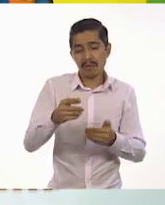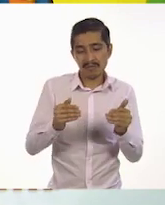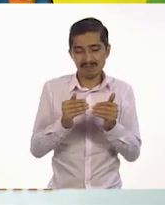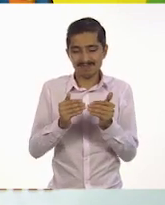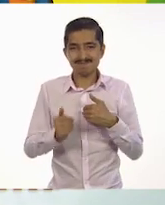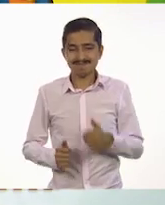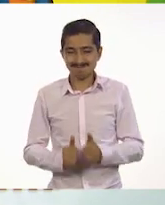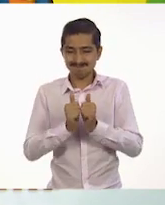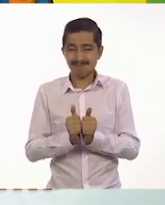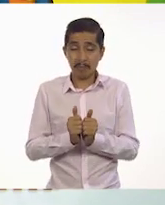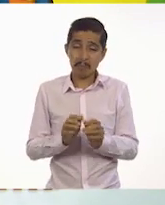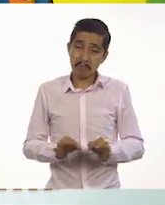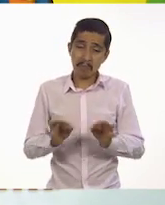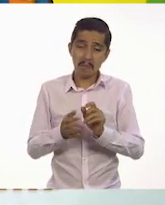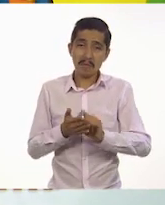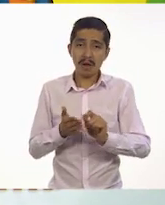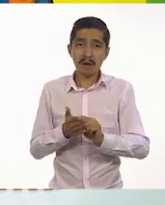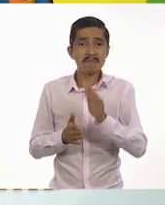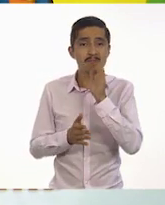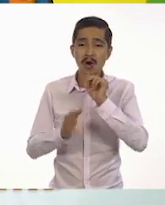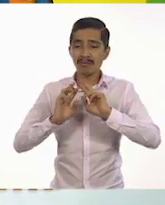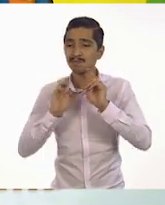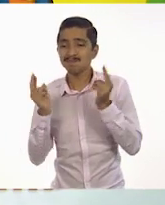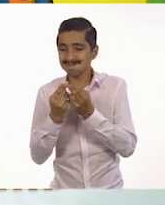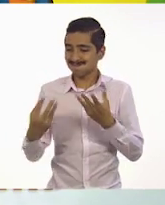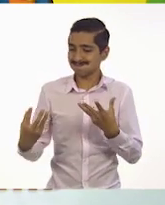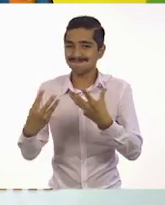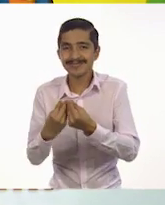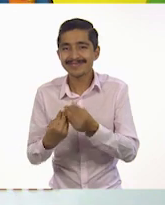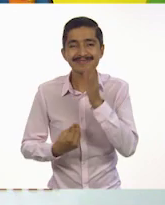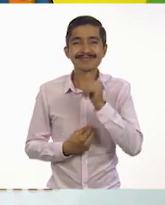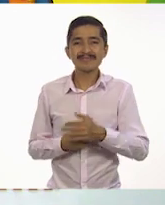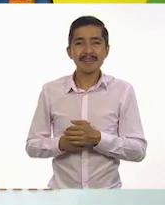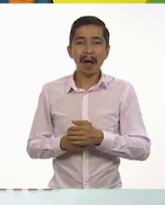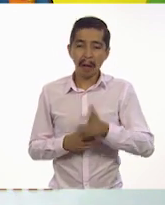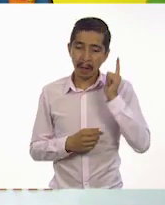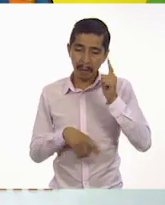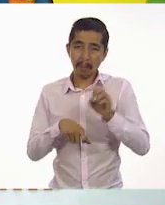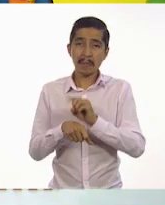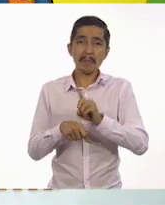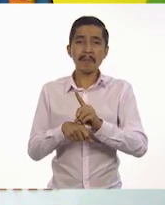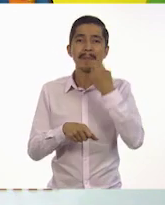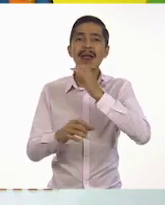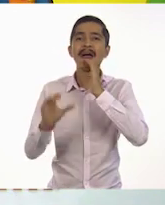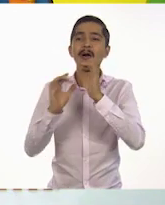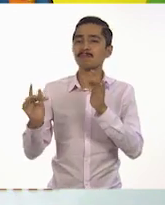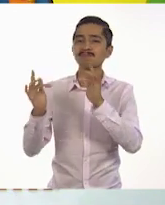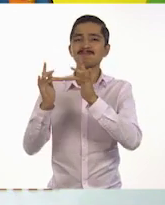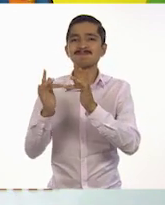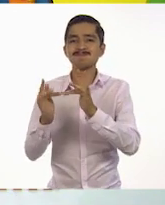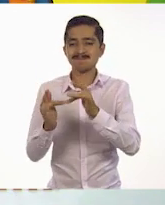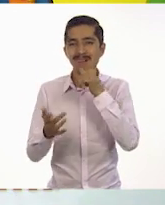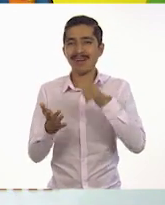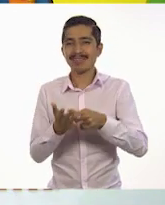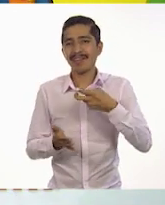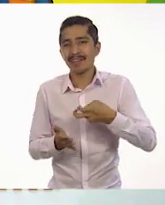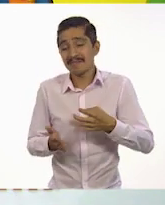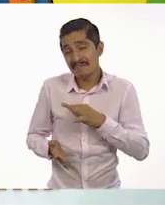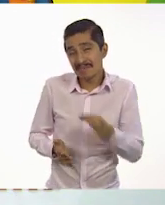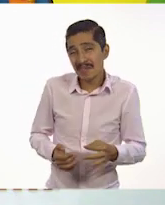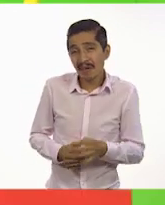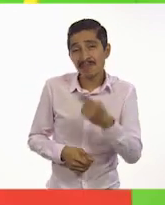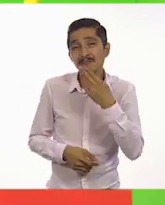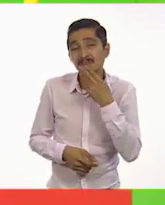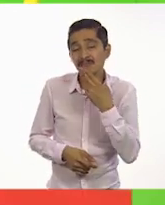permanecer en casa y no podemos reunirnos. Creo que es una grandiosa oportunidad para comunicarnos. Así es, es algo que podemos